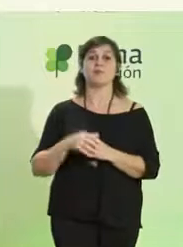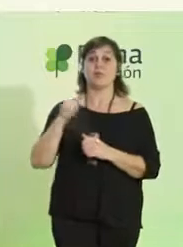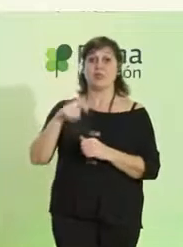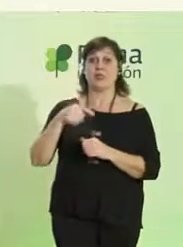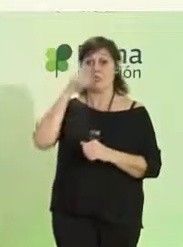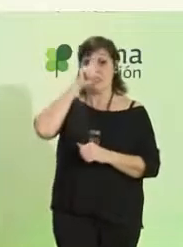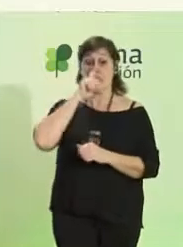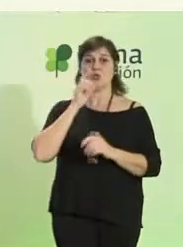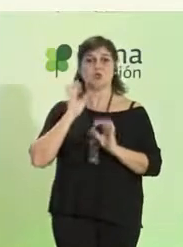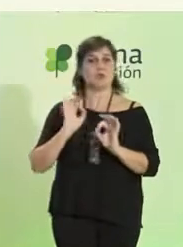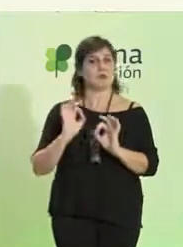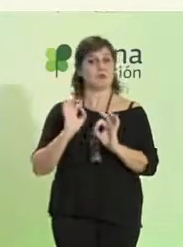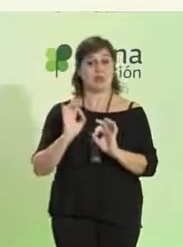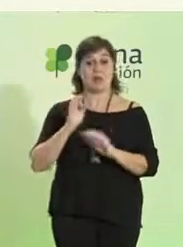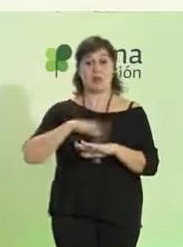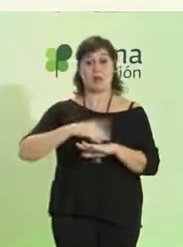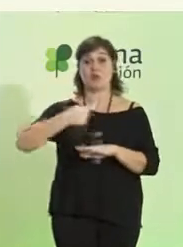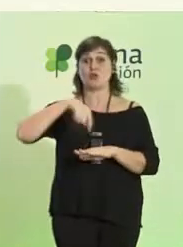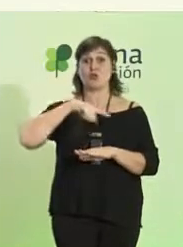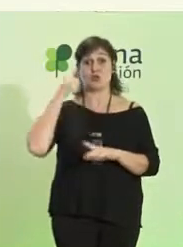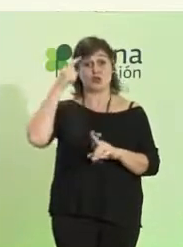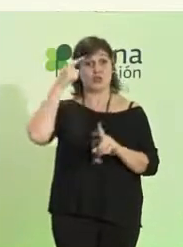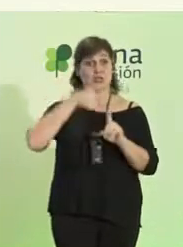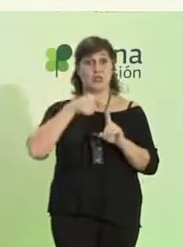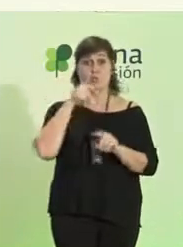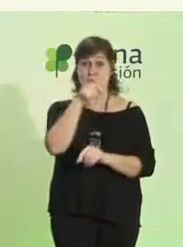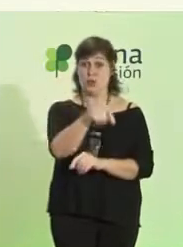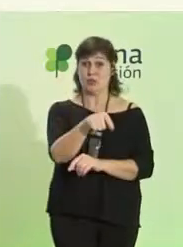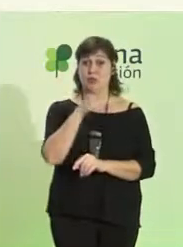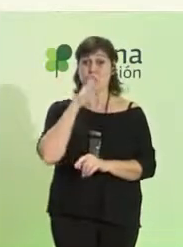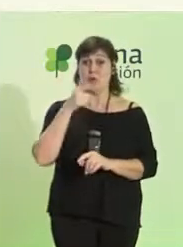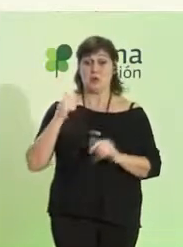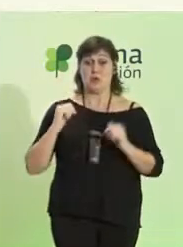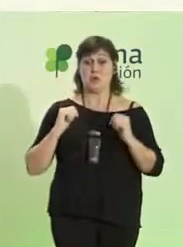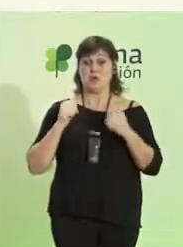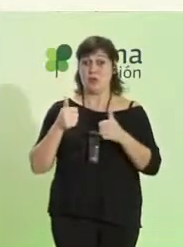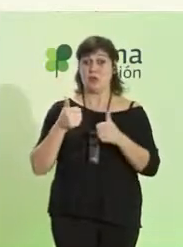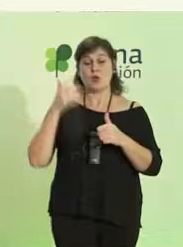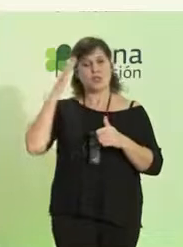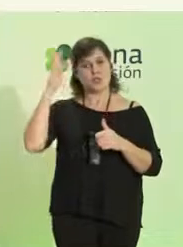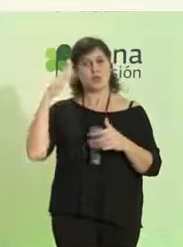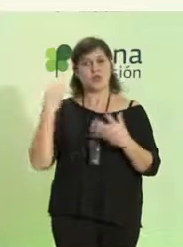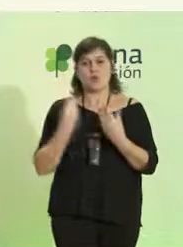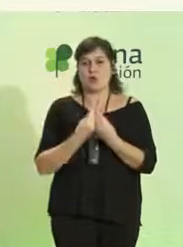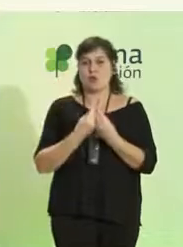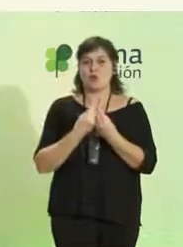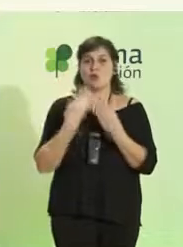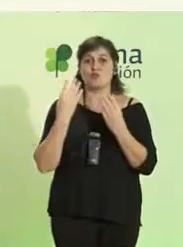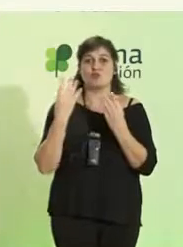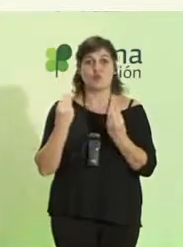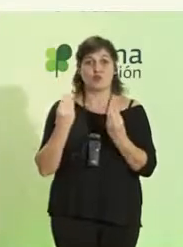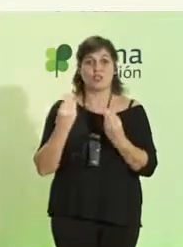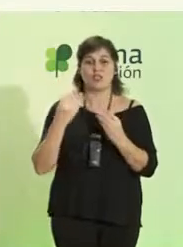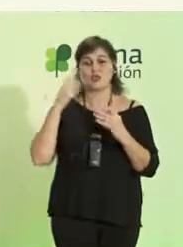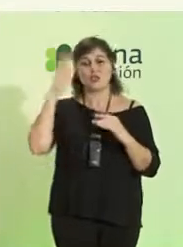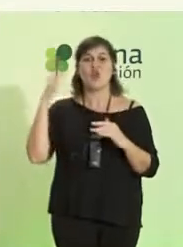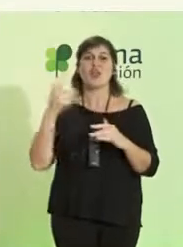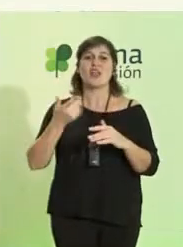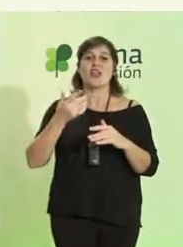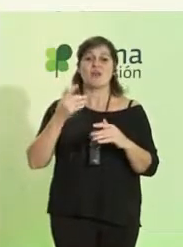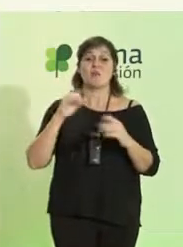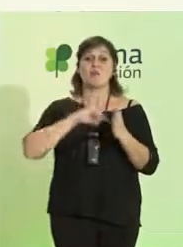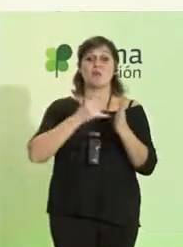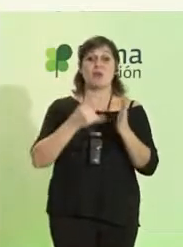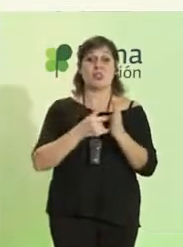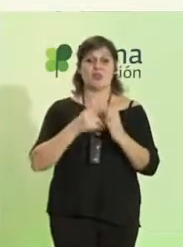es un año muy especial para nosotros en este sentido, ya que arrancando con mucha ilusión el proyecto Mi Casa, una vida en